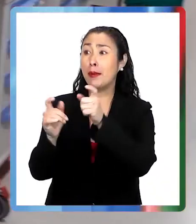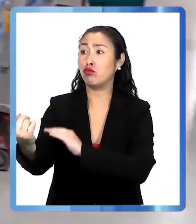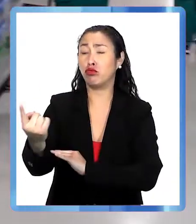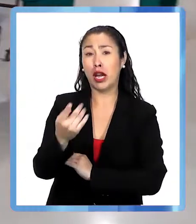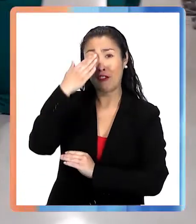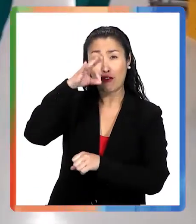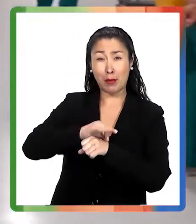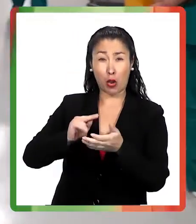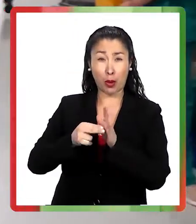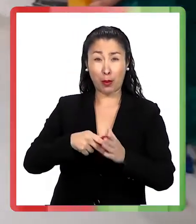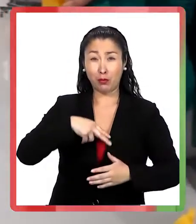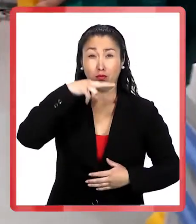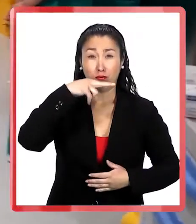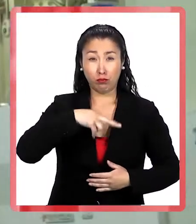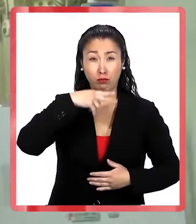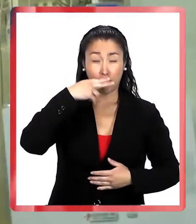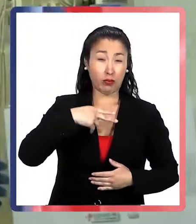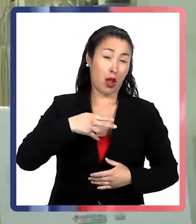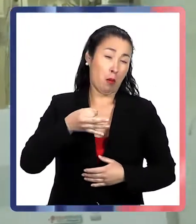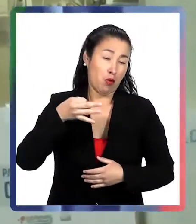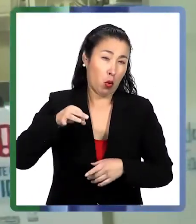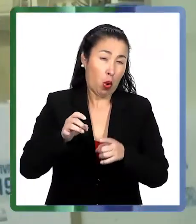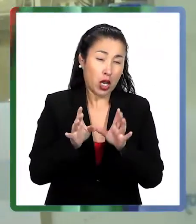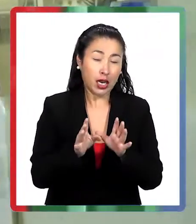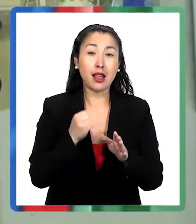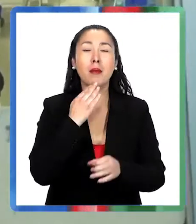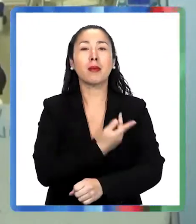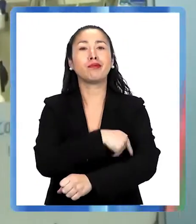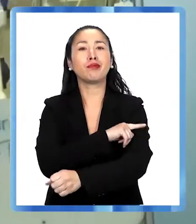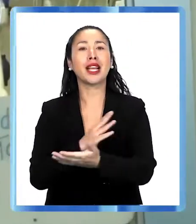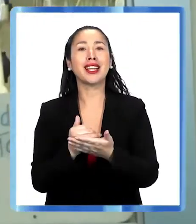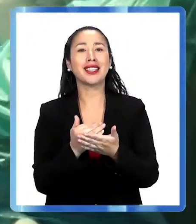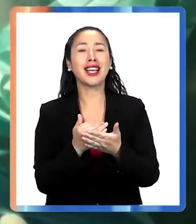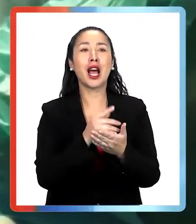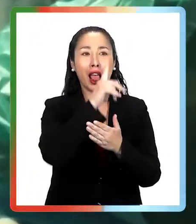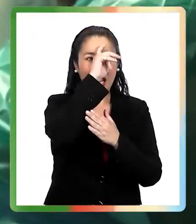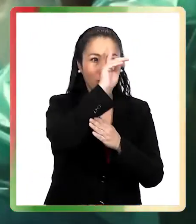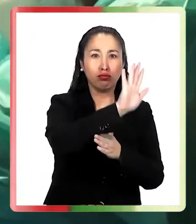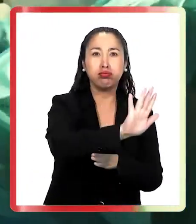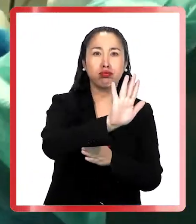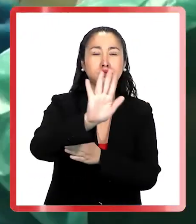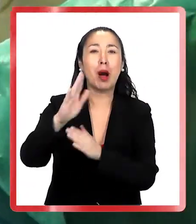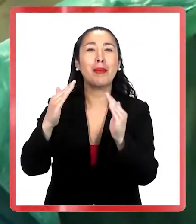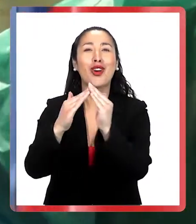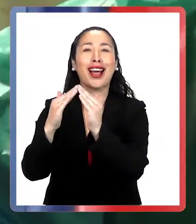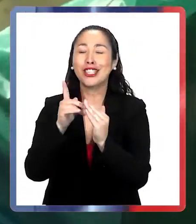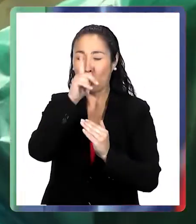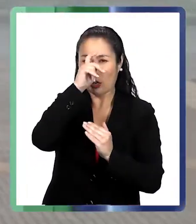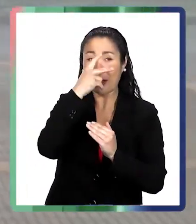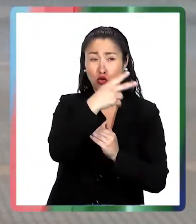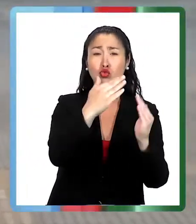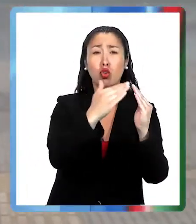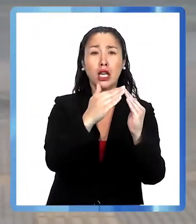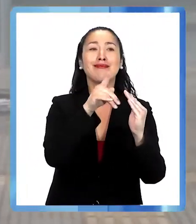atender a los pacientes con síntomas respiratorios de esta temporada y potenciaremos la estrategia de hospitalización domiciliaria para pacientes crónicos.